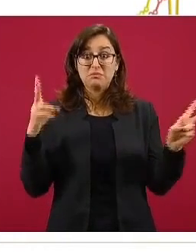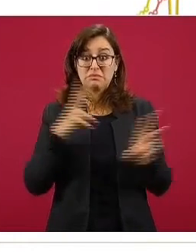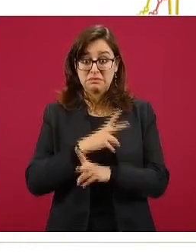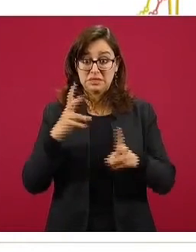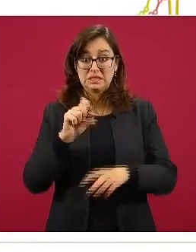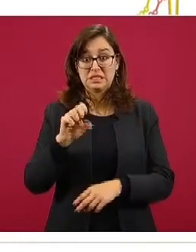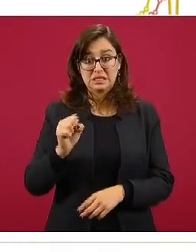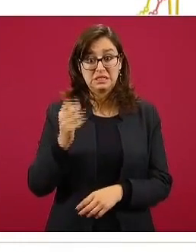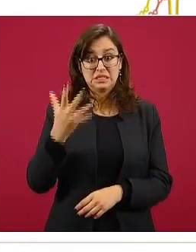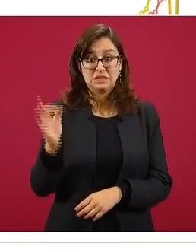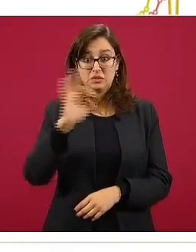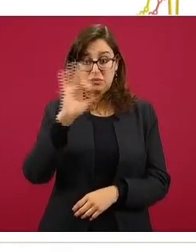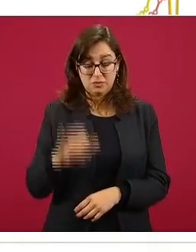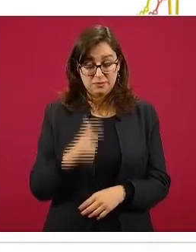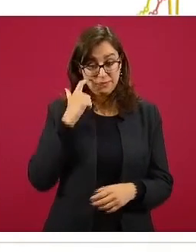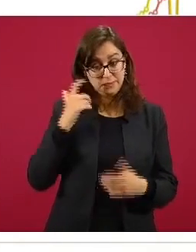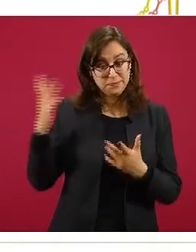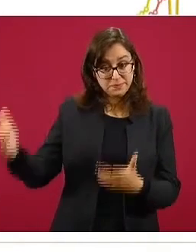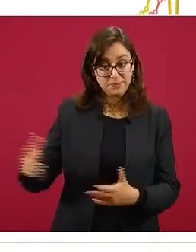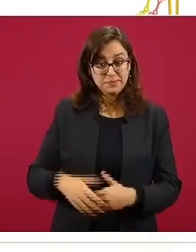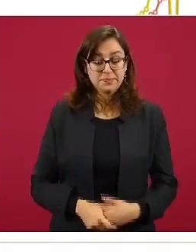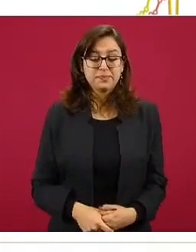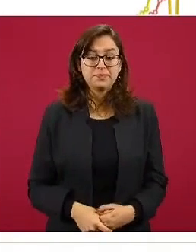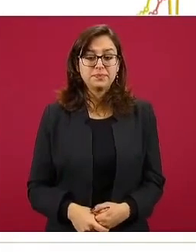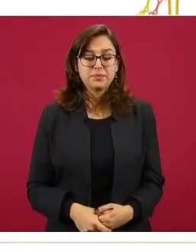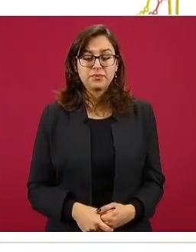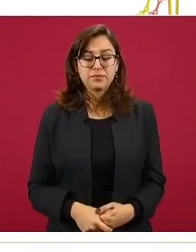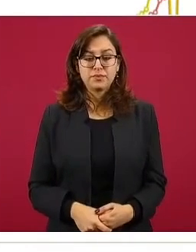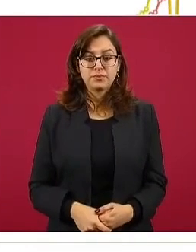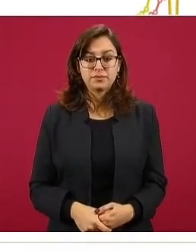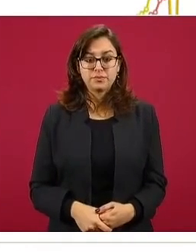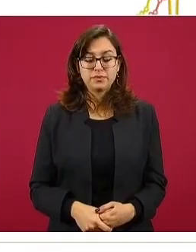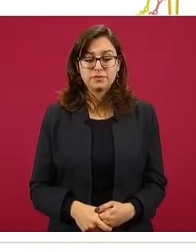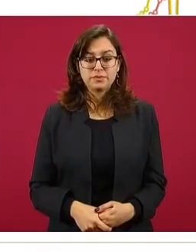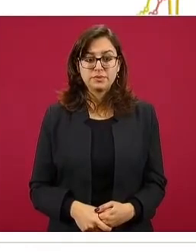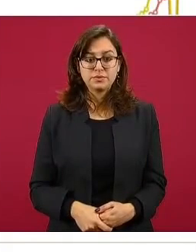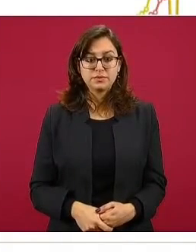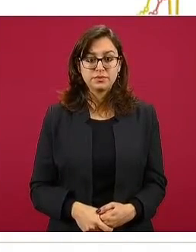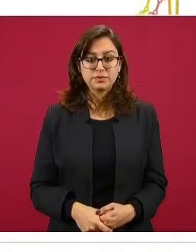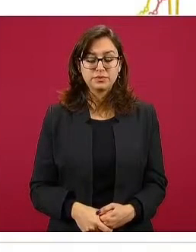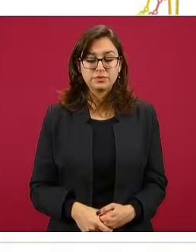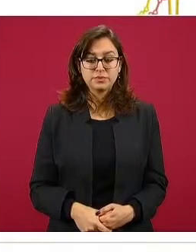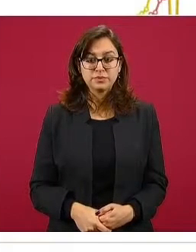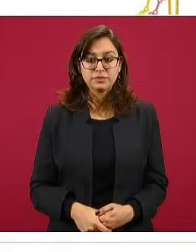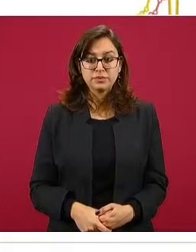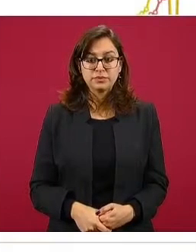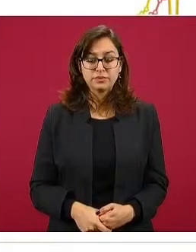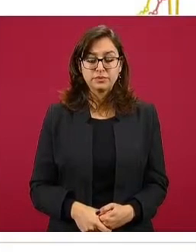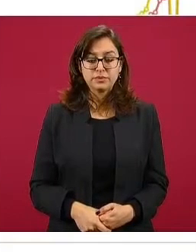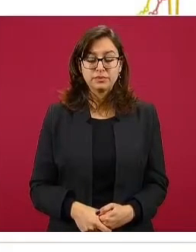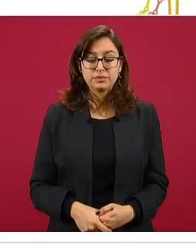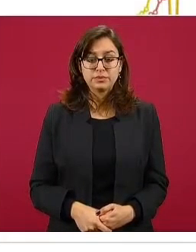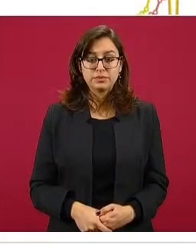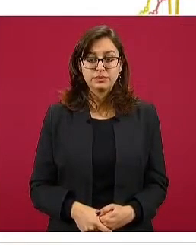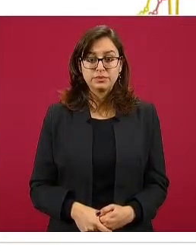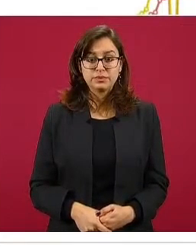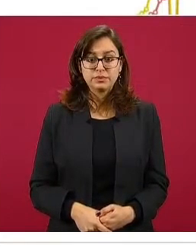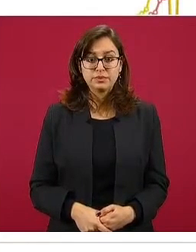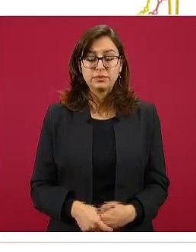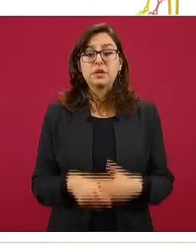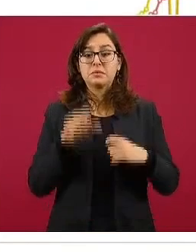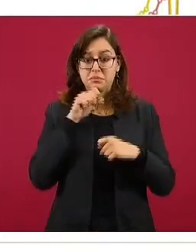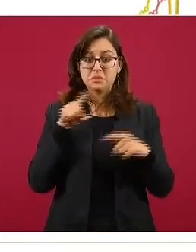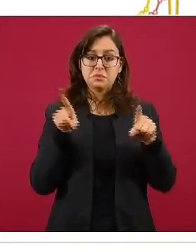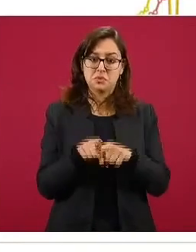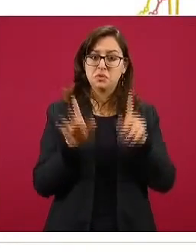65%. Ya presentamos aquí con el maestro Zoe Robledo en la conferencia vespertina lo que se está expandiendo también del seguro